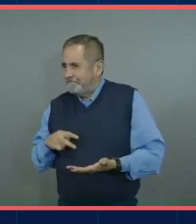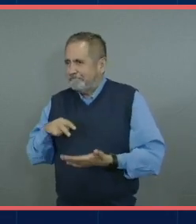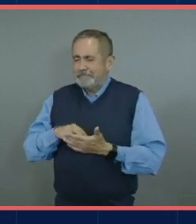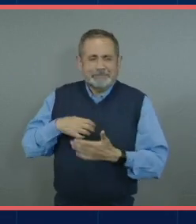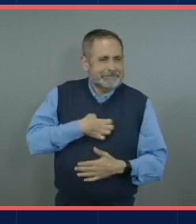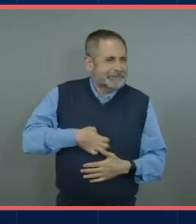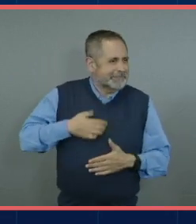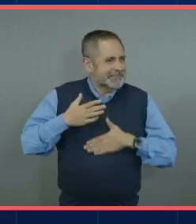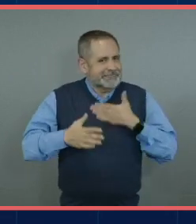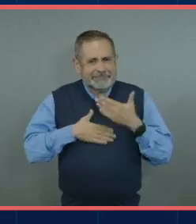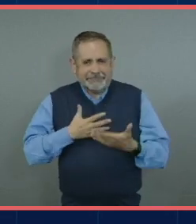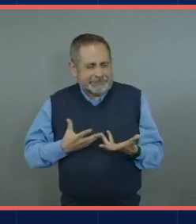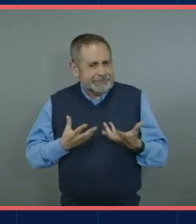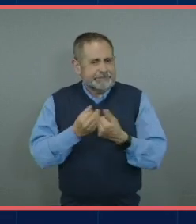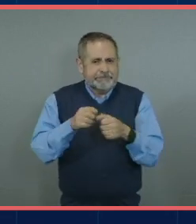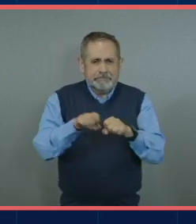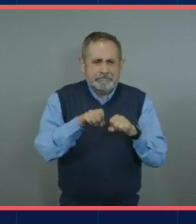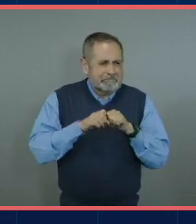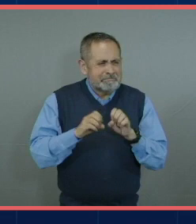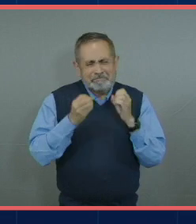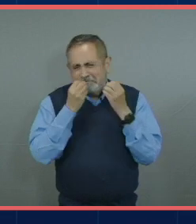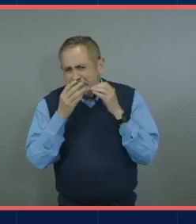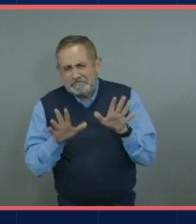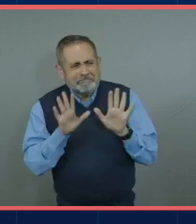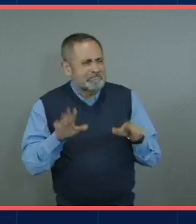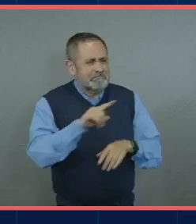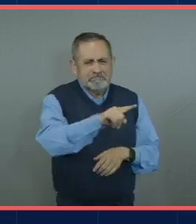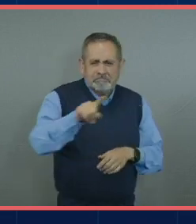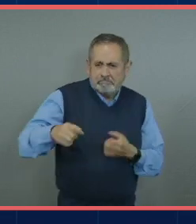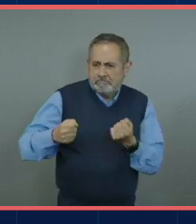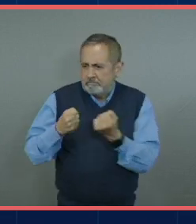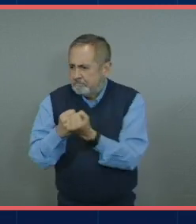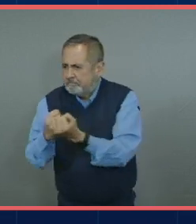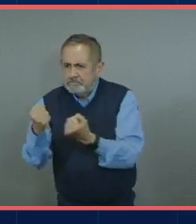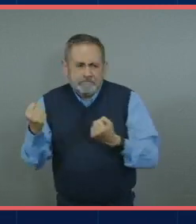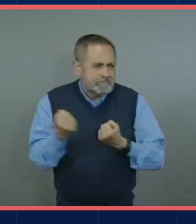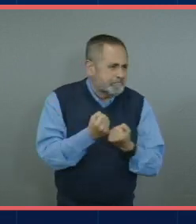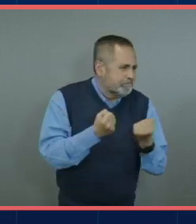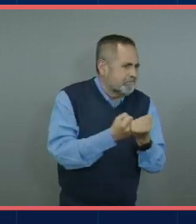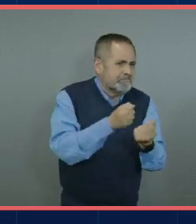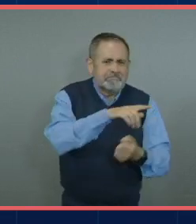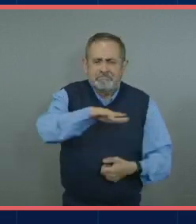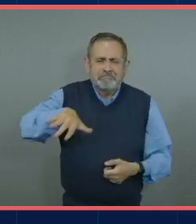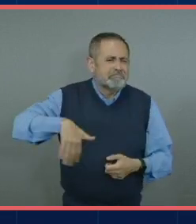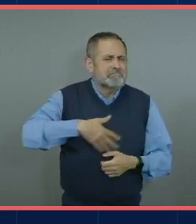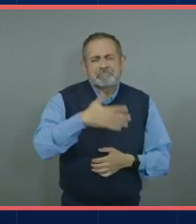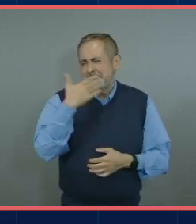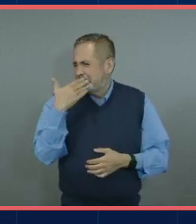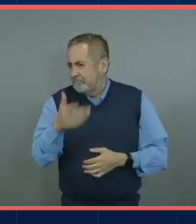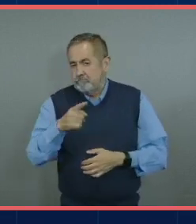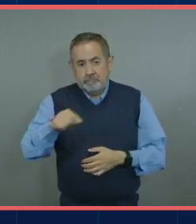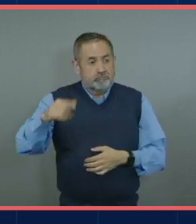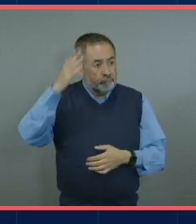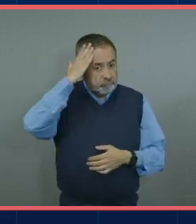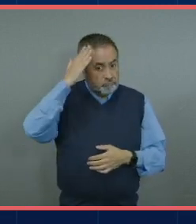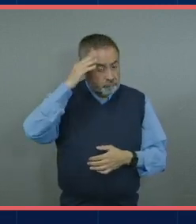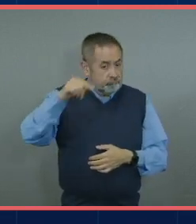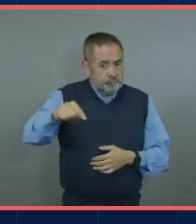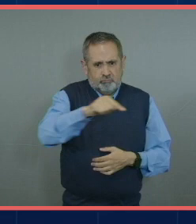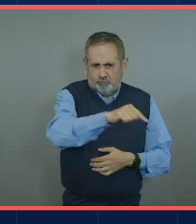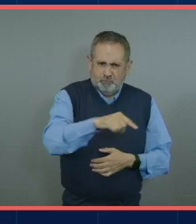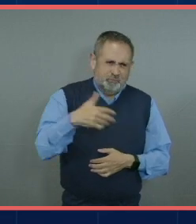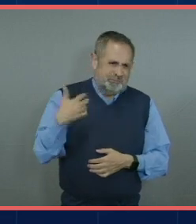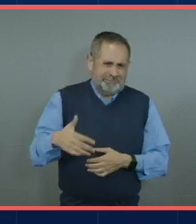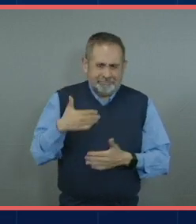mi equipo es increíble creo que siempre nos impulsamos todos a mejorar todos los líderes que hay que hay en el banco